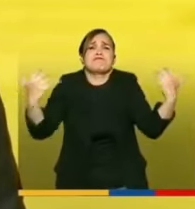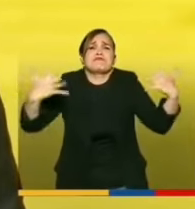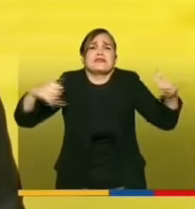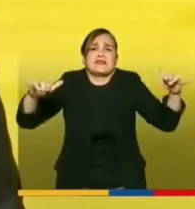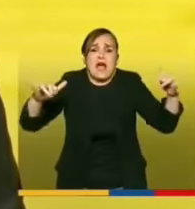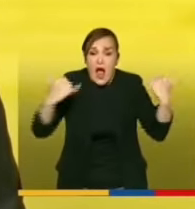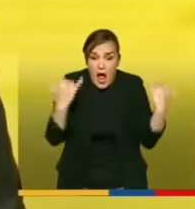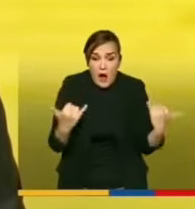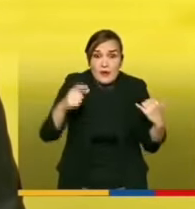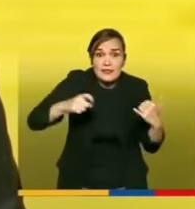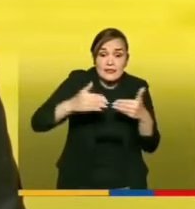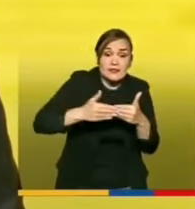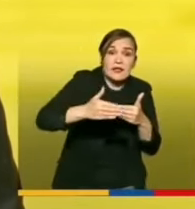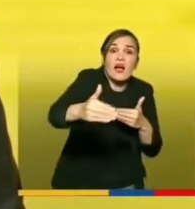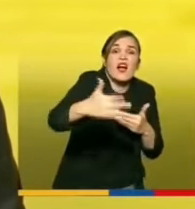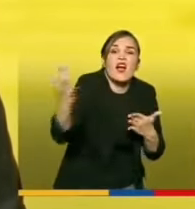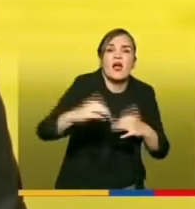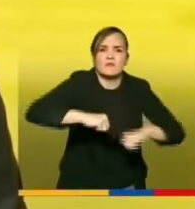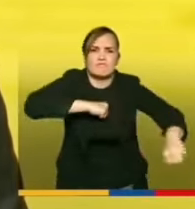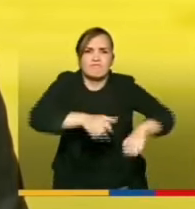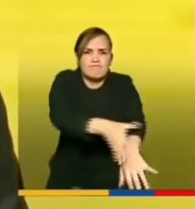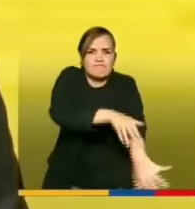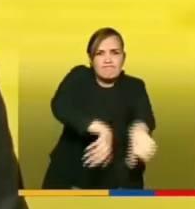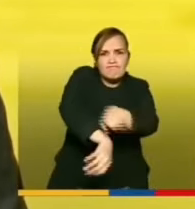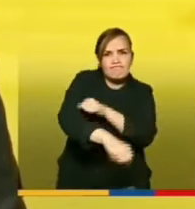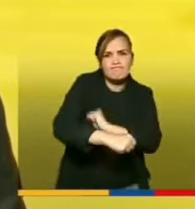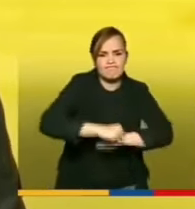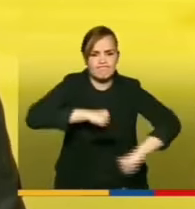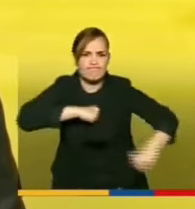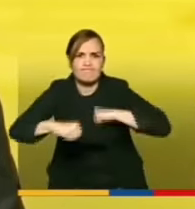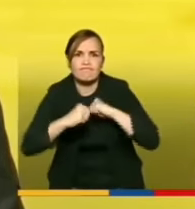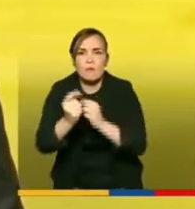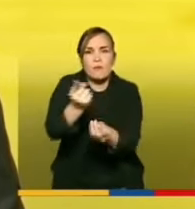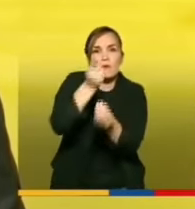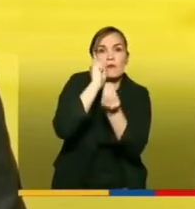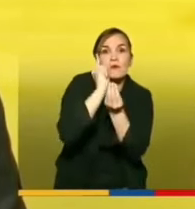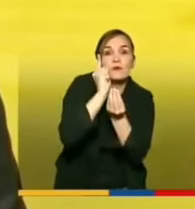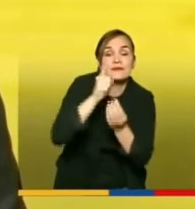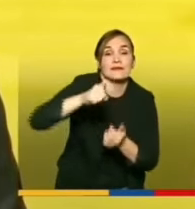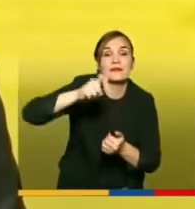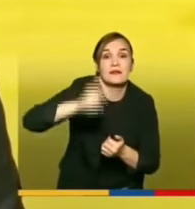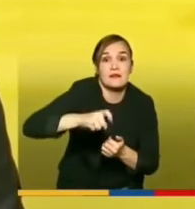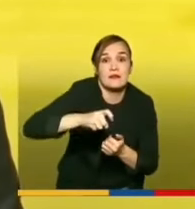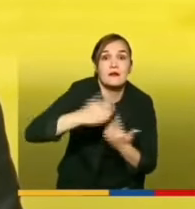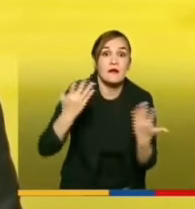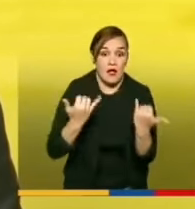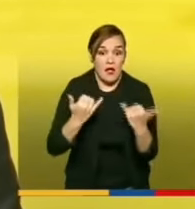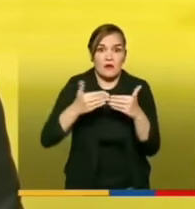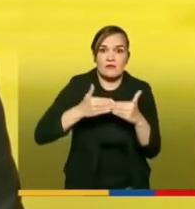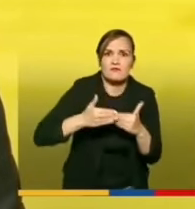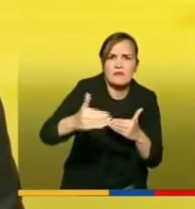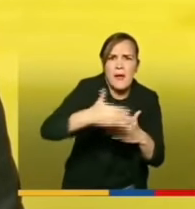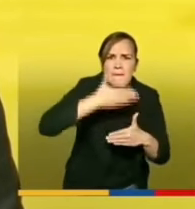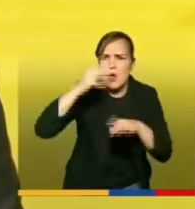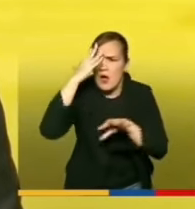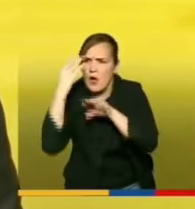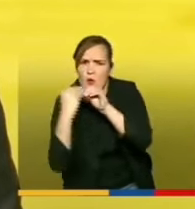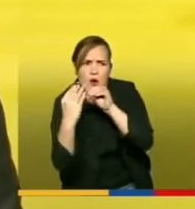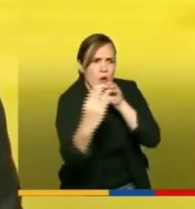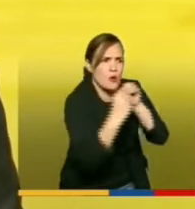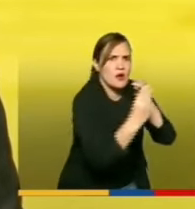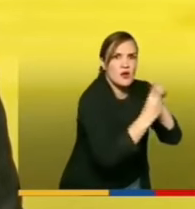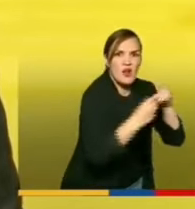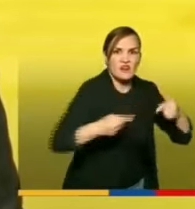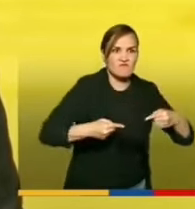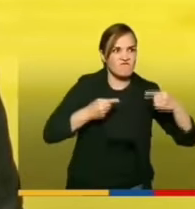requiere de gestión y voluntad política buscar y encontrar más y mejores puntos de encuentro y bajar la atención